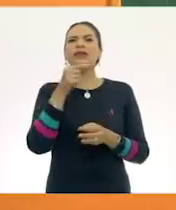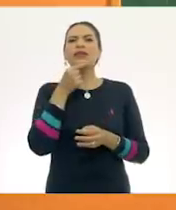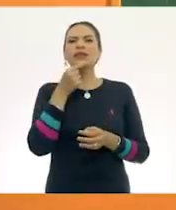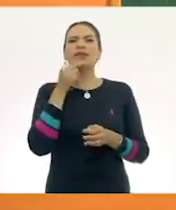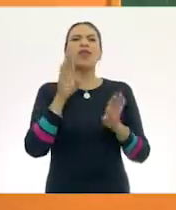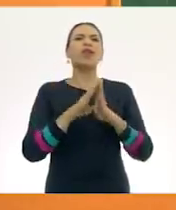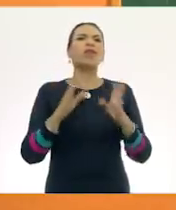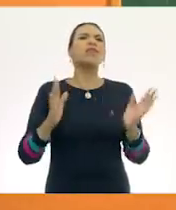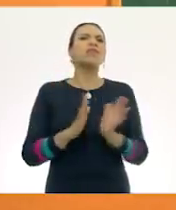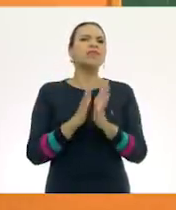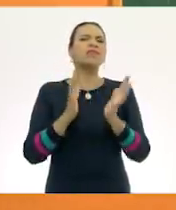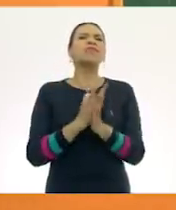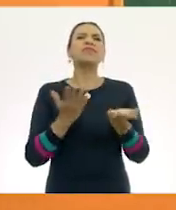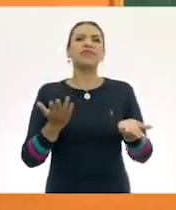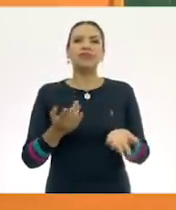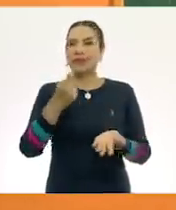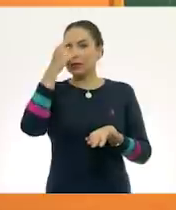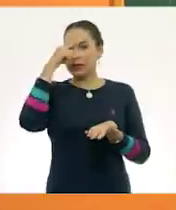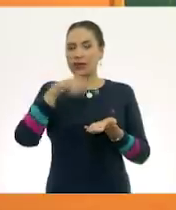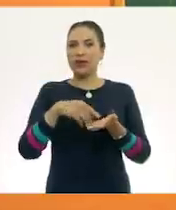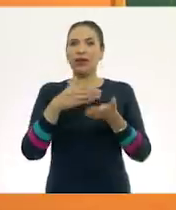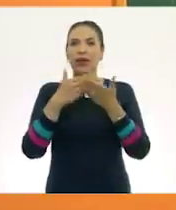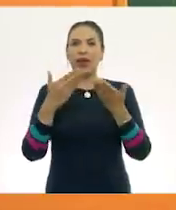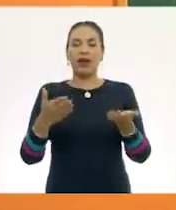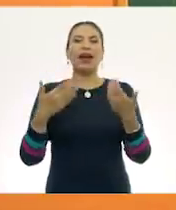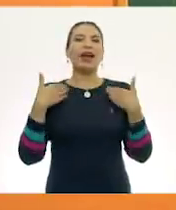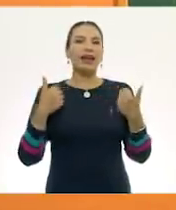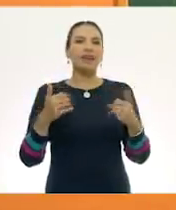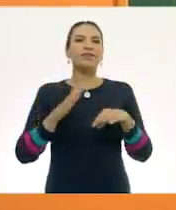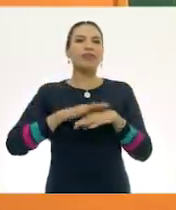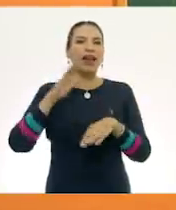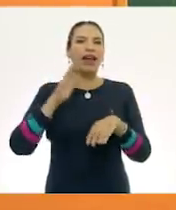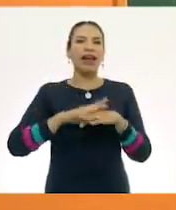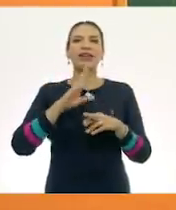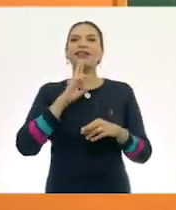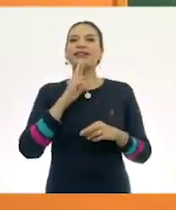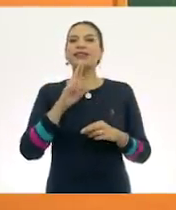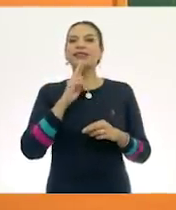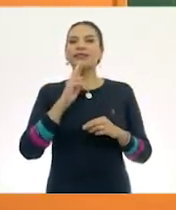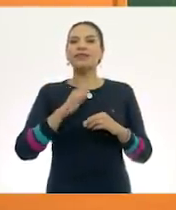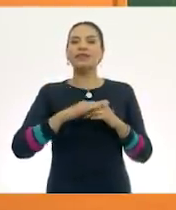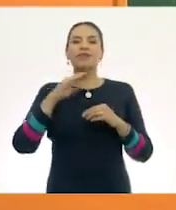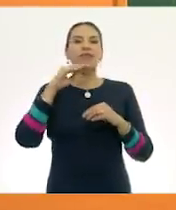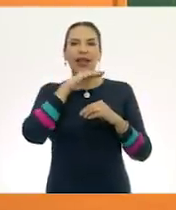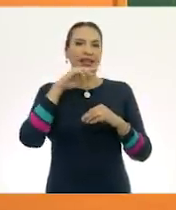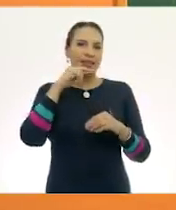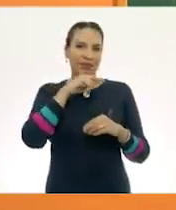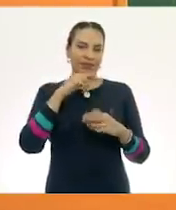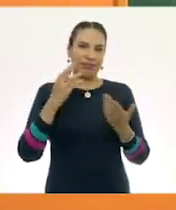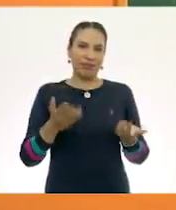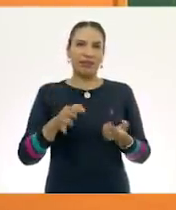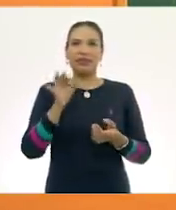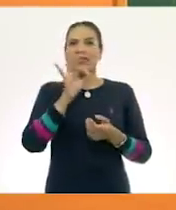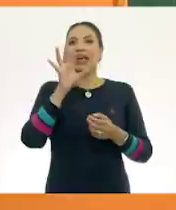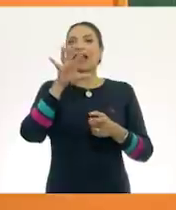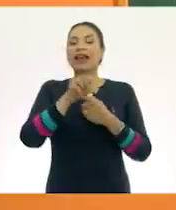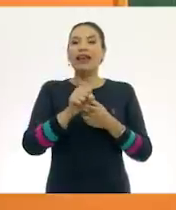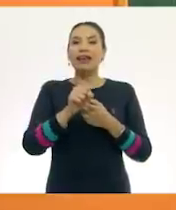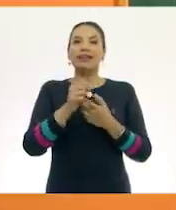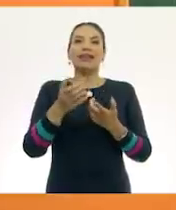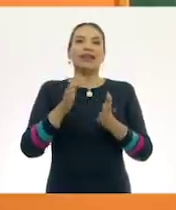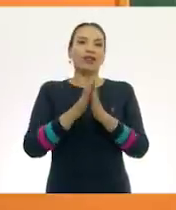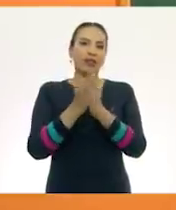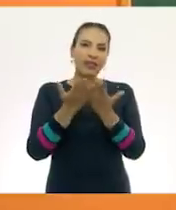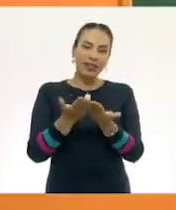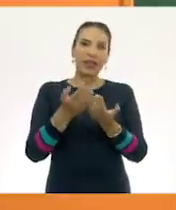¿Cómo participaron? Ay, creo que ahora vamos comprendiendo y cada vez podemos responder con mayor agilidad si nos alcanzan los